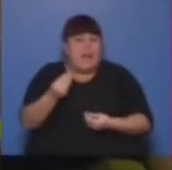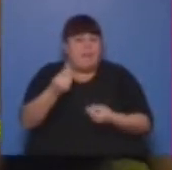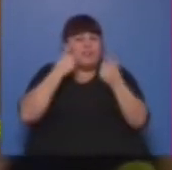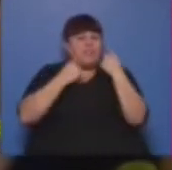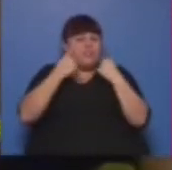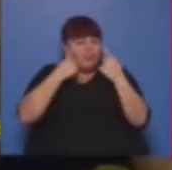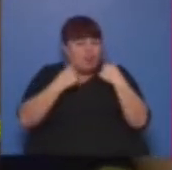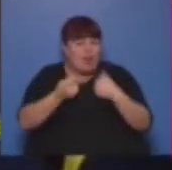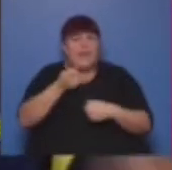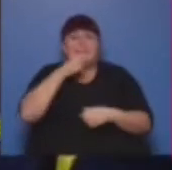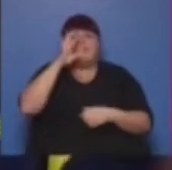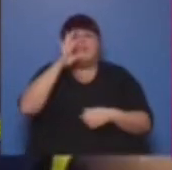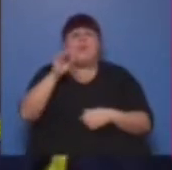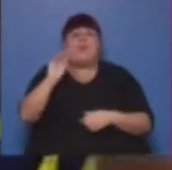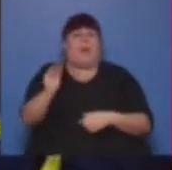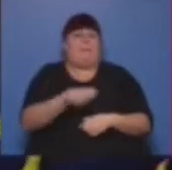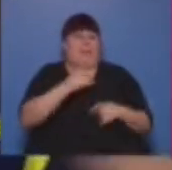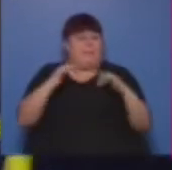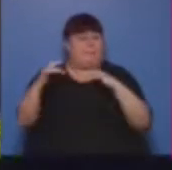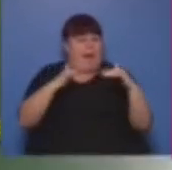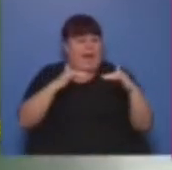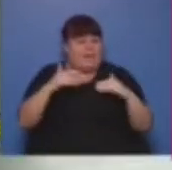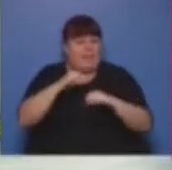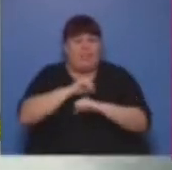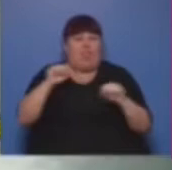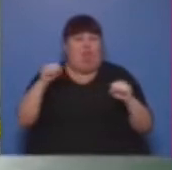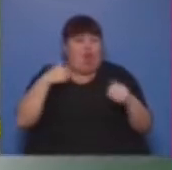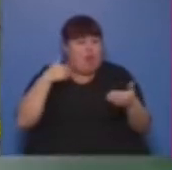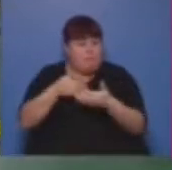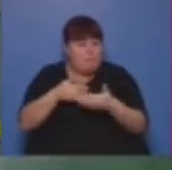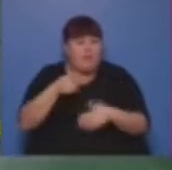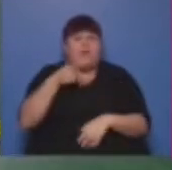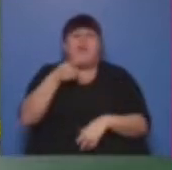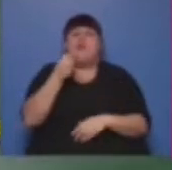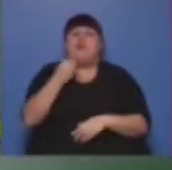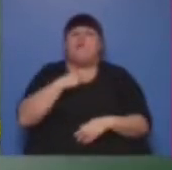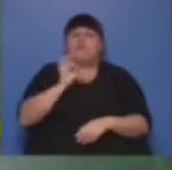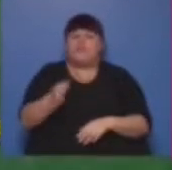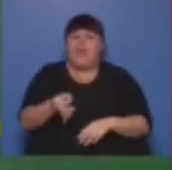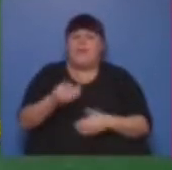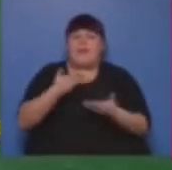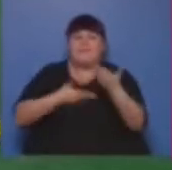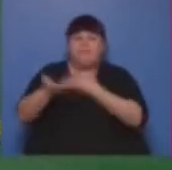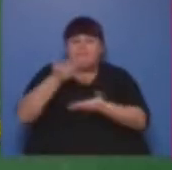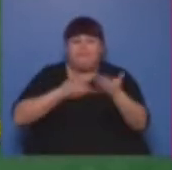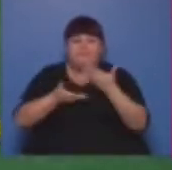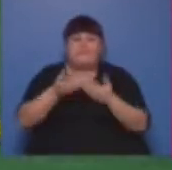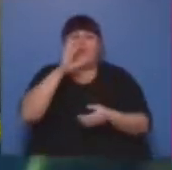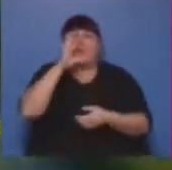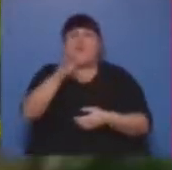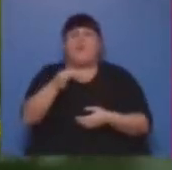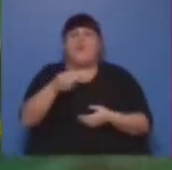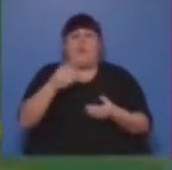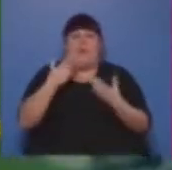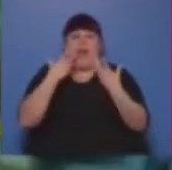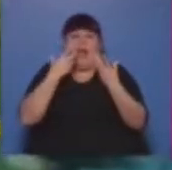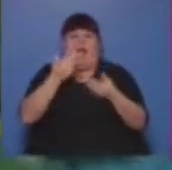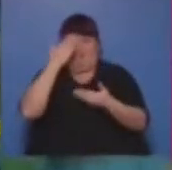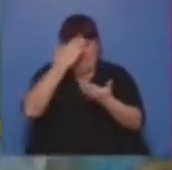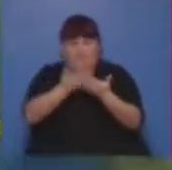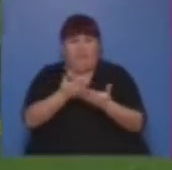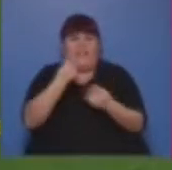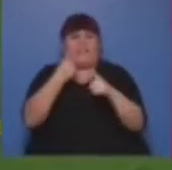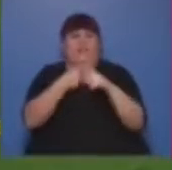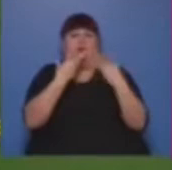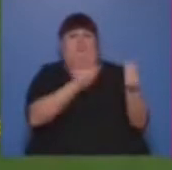llorar si jamás perdiste un partido sobre la hora? ¿Cómo vas a saber lo que es la solidaridad si nunca saliste a dar la cara por